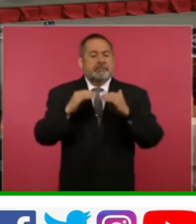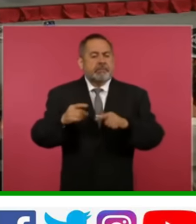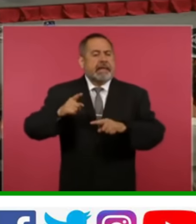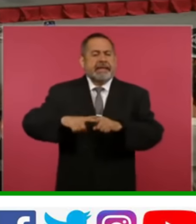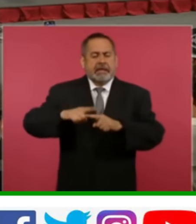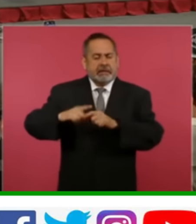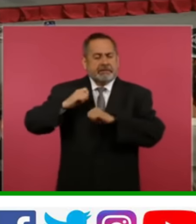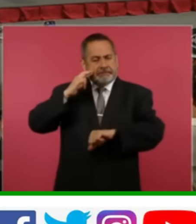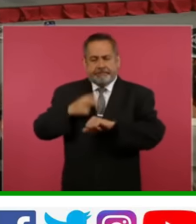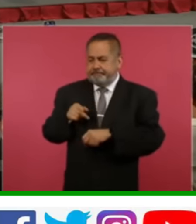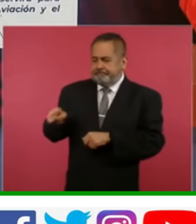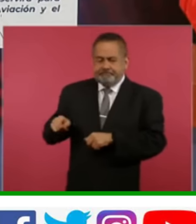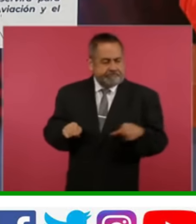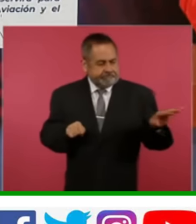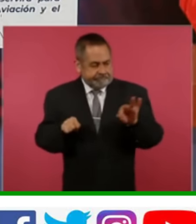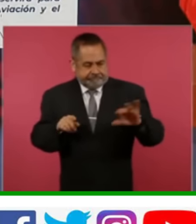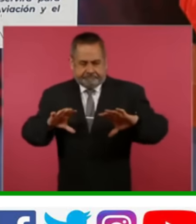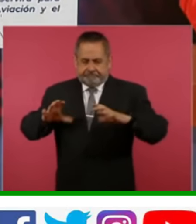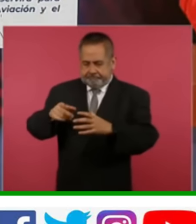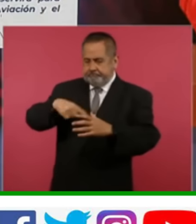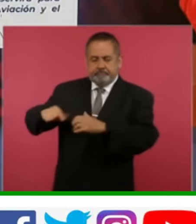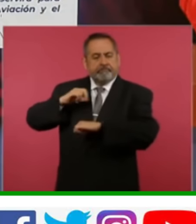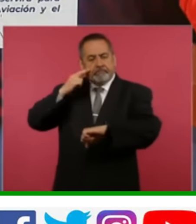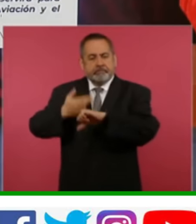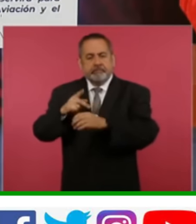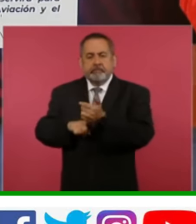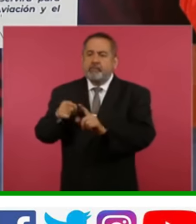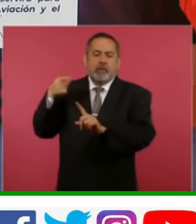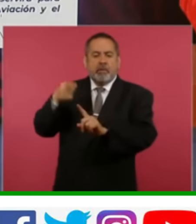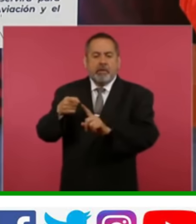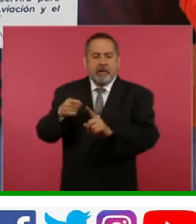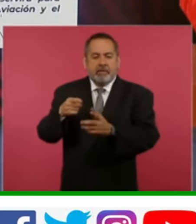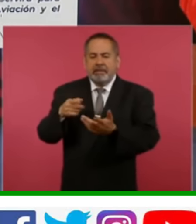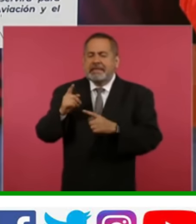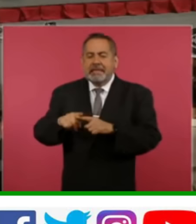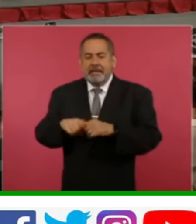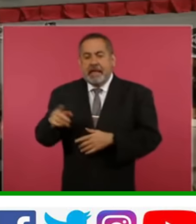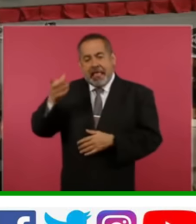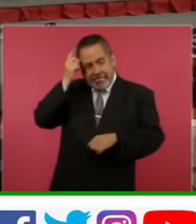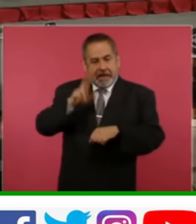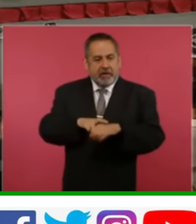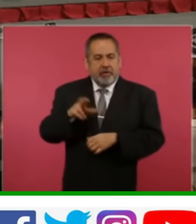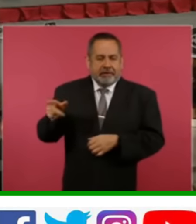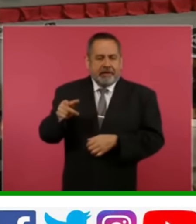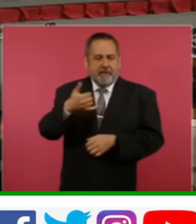de Pensiones para el Bienestar y cuál es el fin del fondo. Y para esto, el director de Infonavit para la presentación. Gracias.